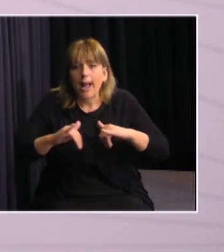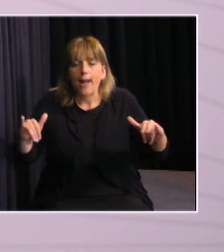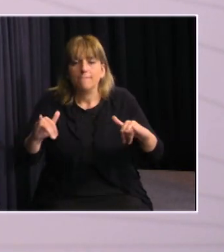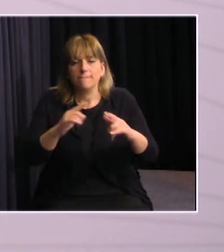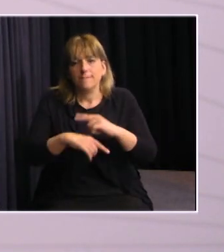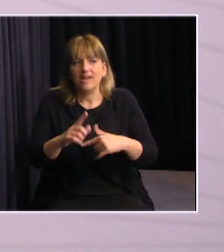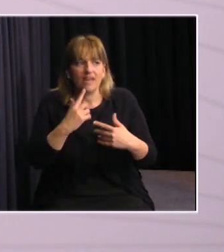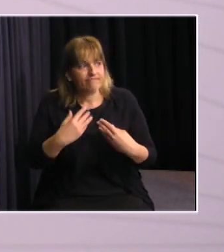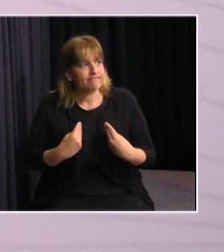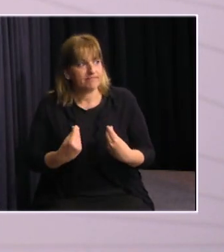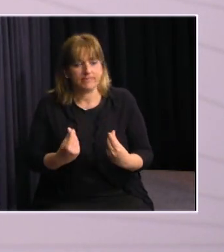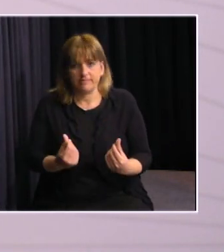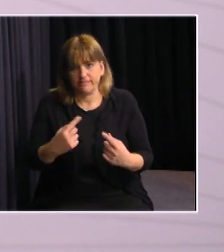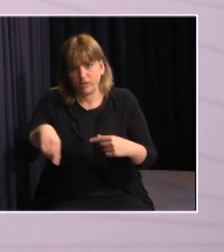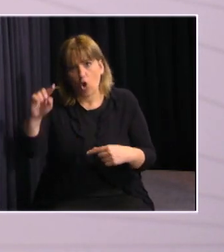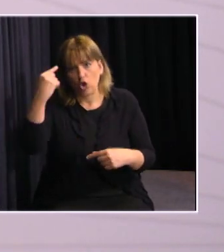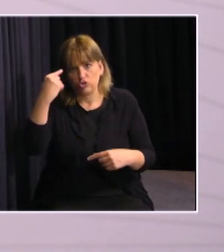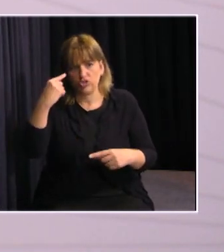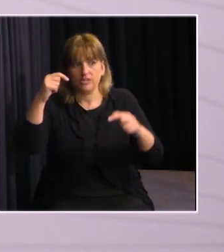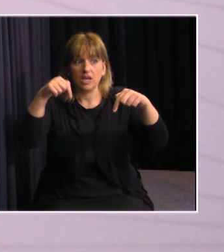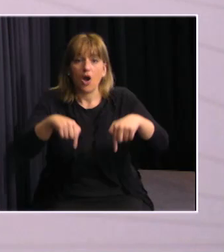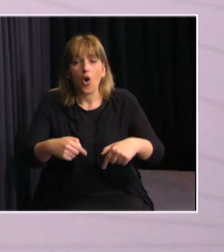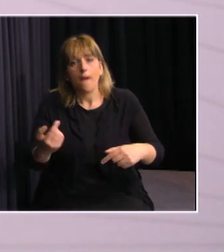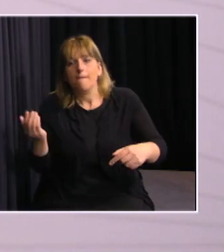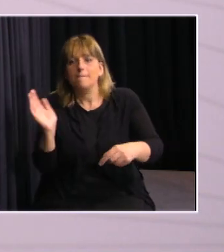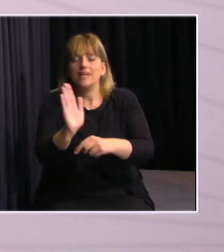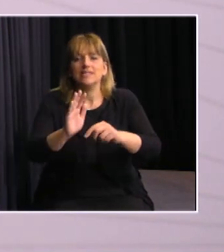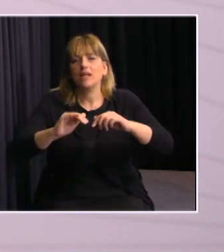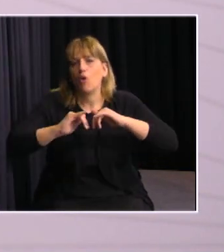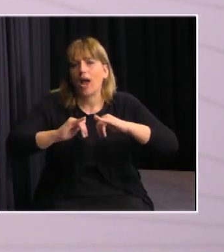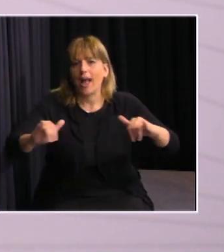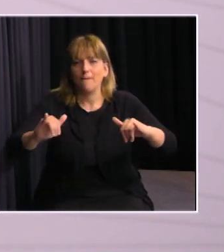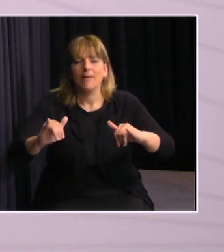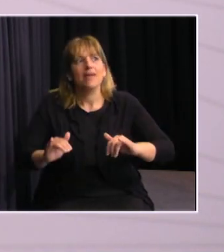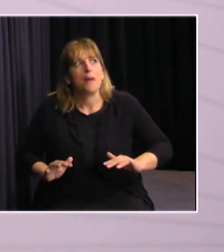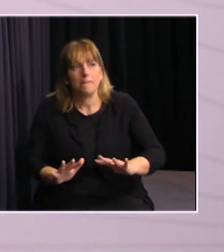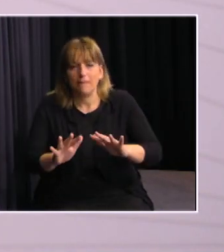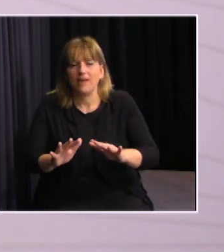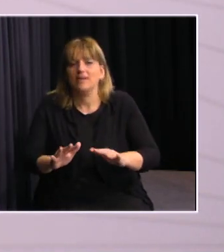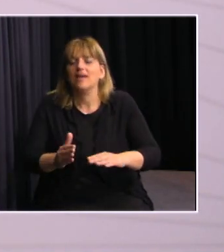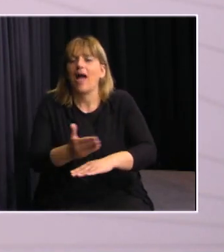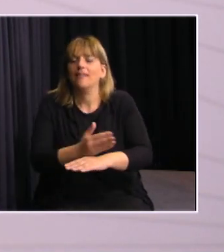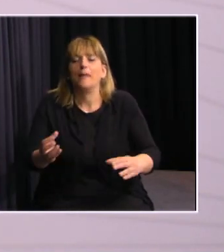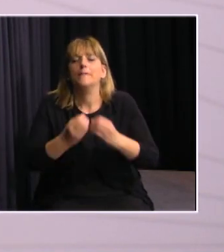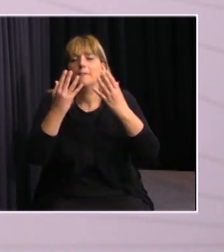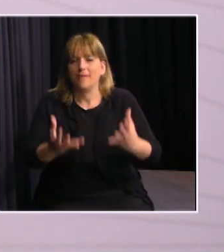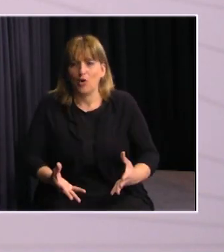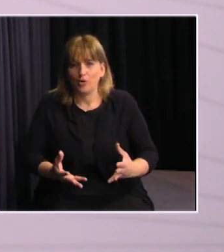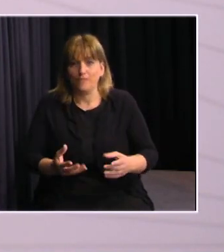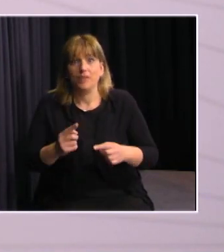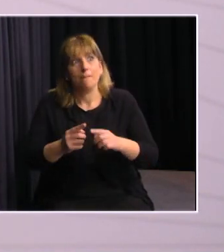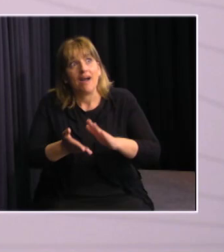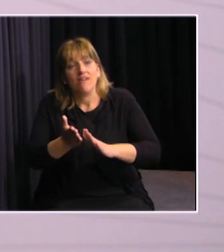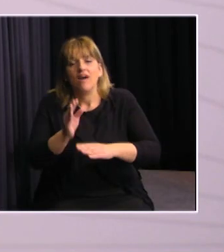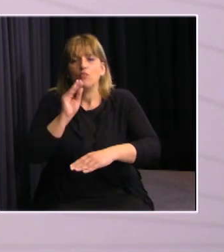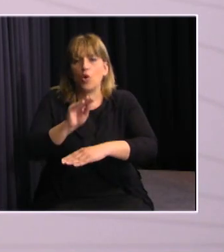de sensibilización. Hoy presentamos la campaña Prepararse hace la diferencia, hacia